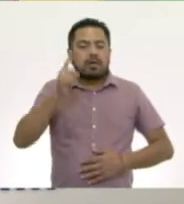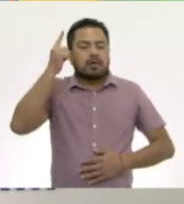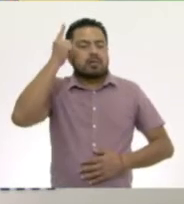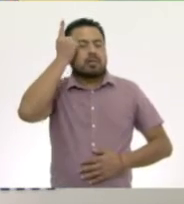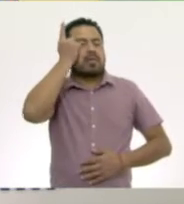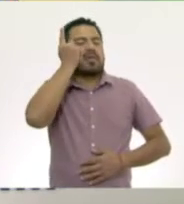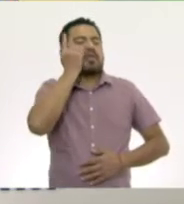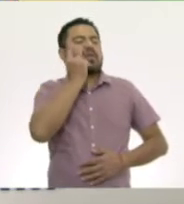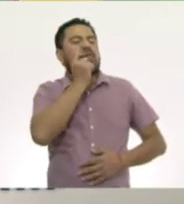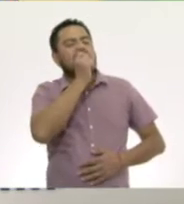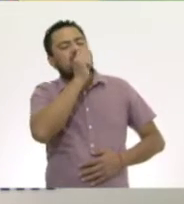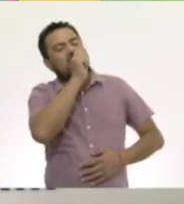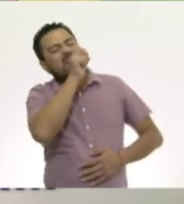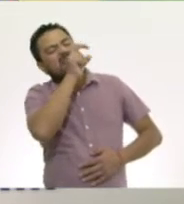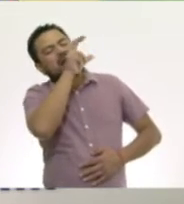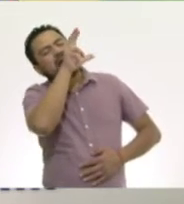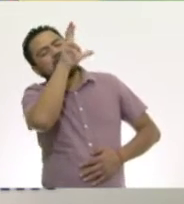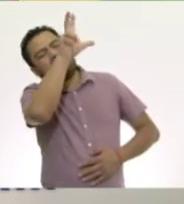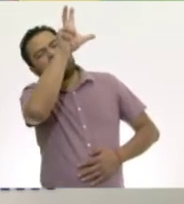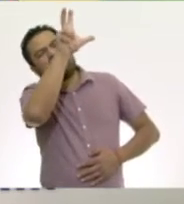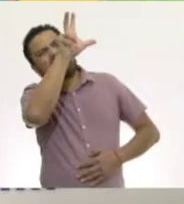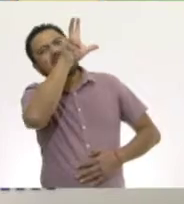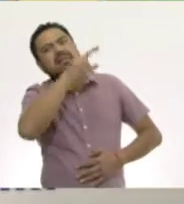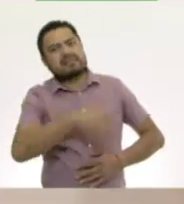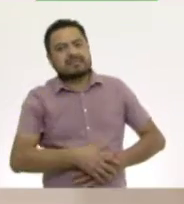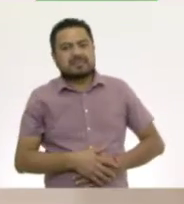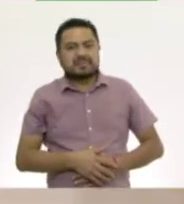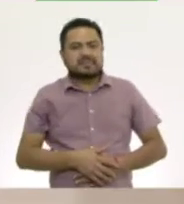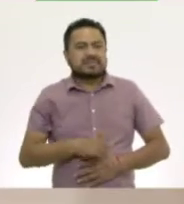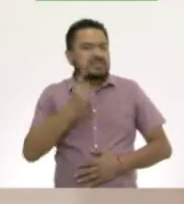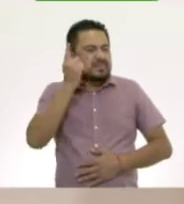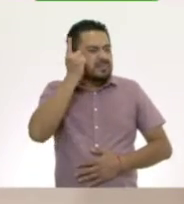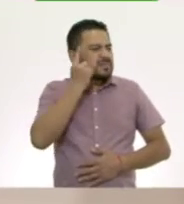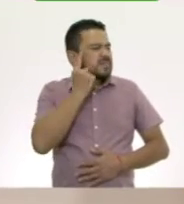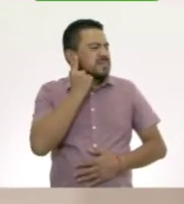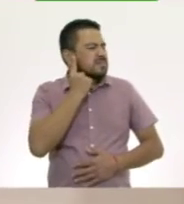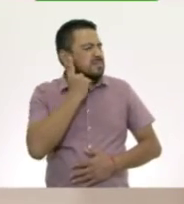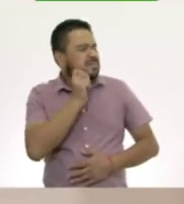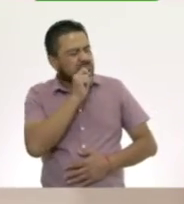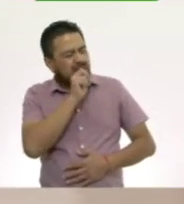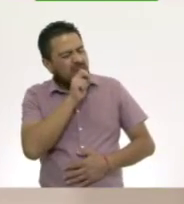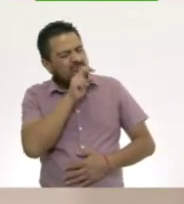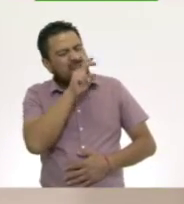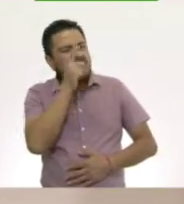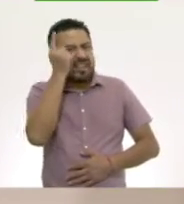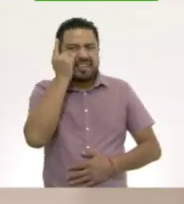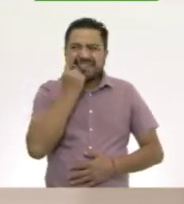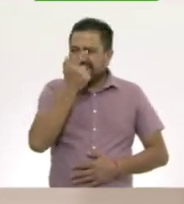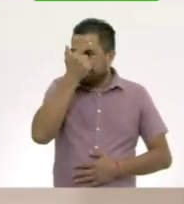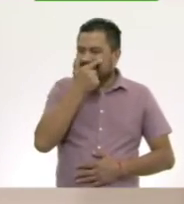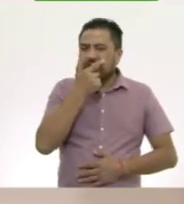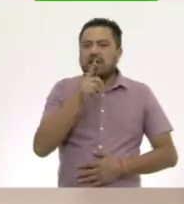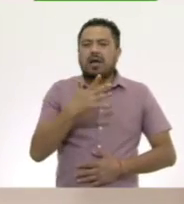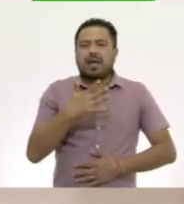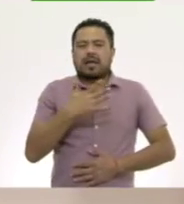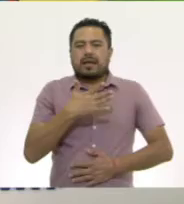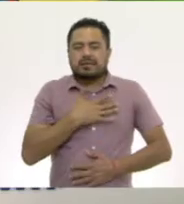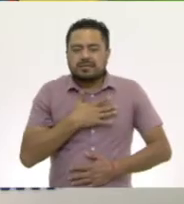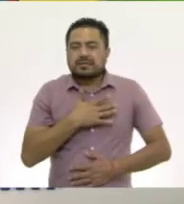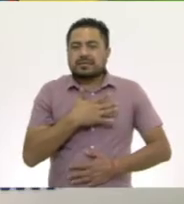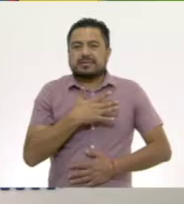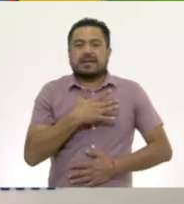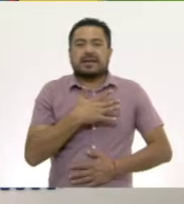estornudar,